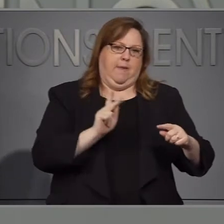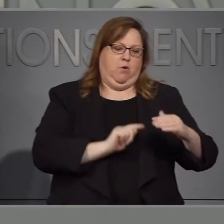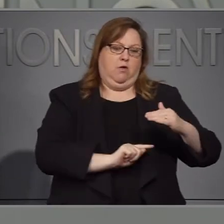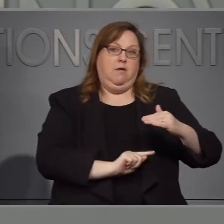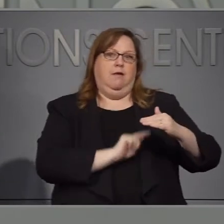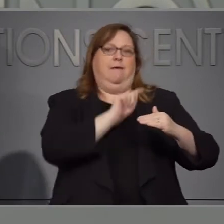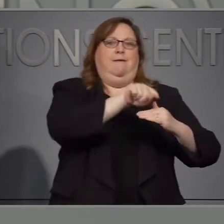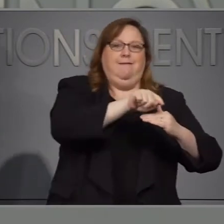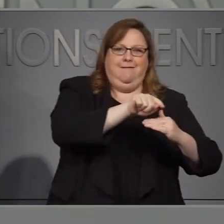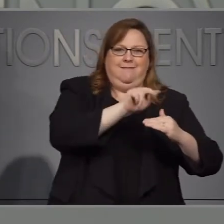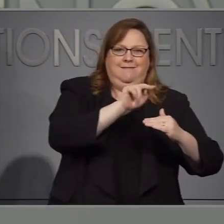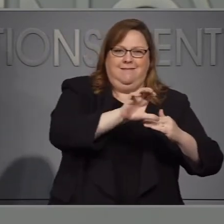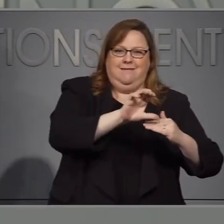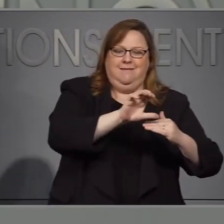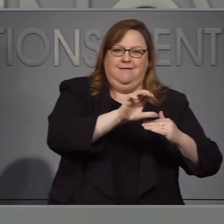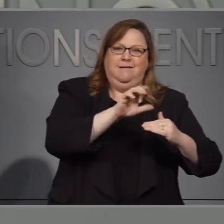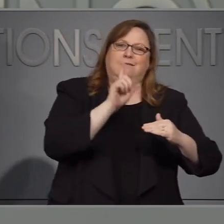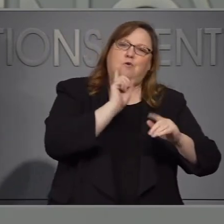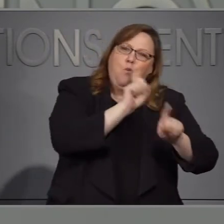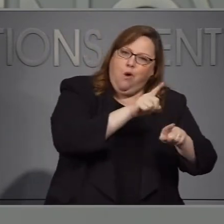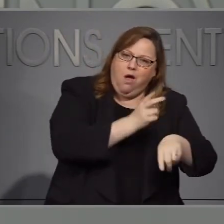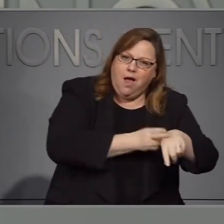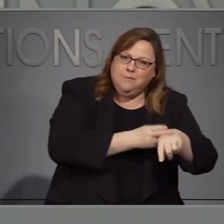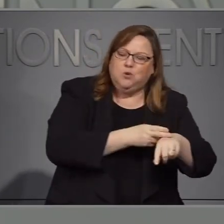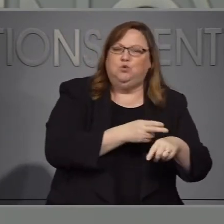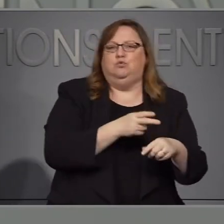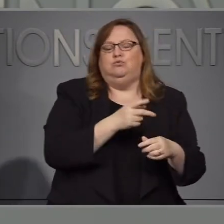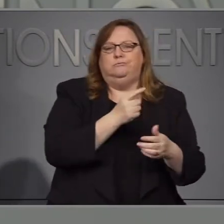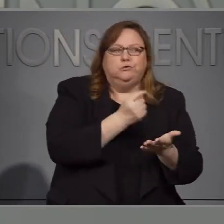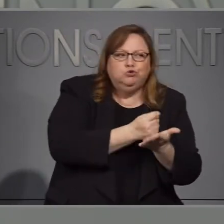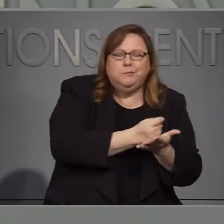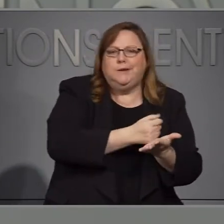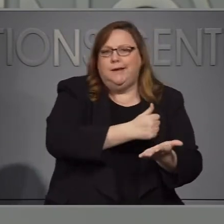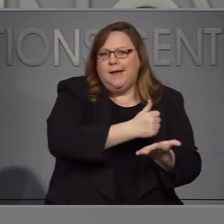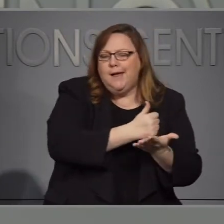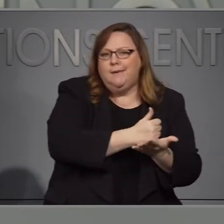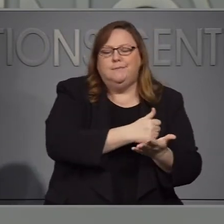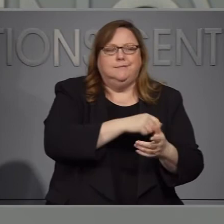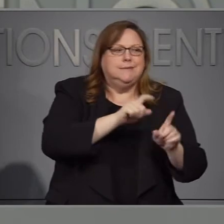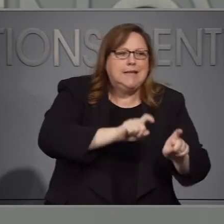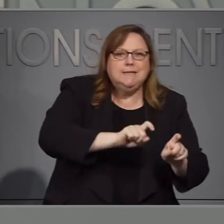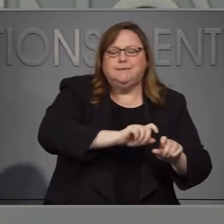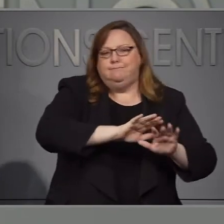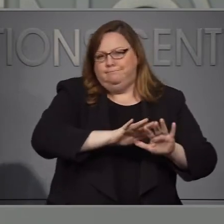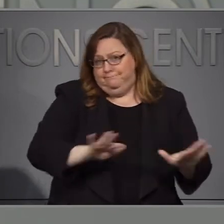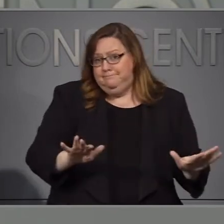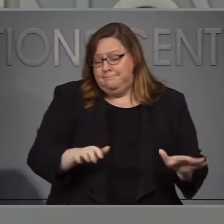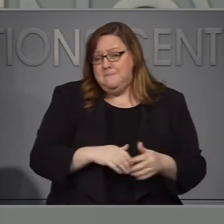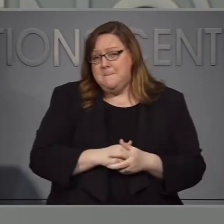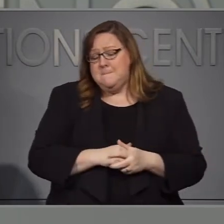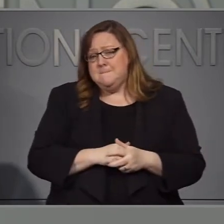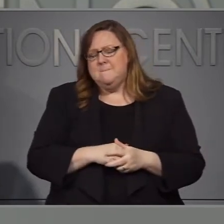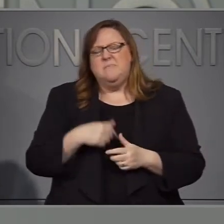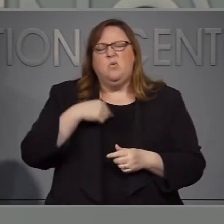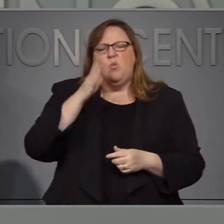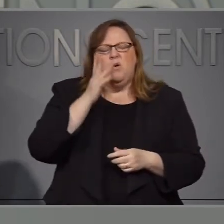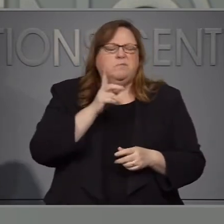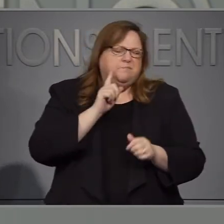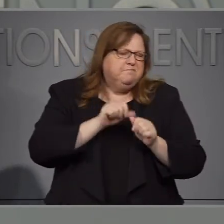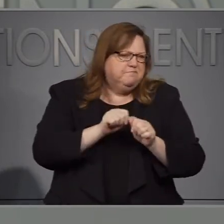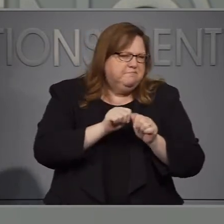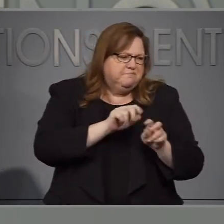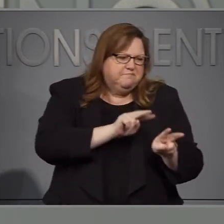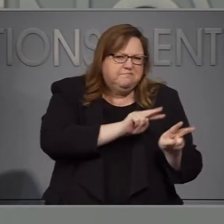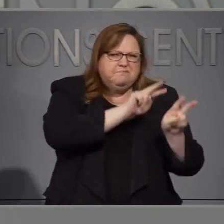del Sur a cada de Carolina del Norte para recibir atención en hospitales cerca de Charlotte. Vamos a continuar observando